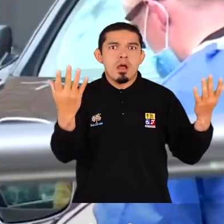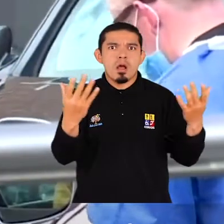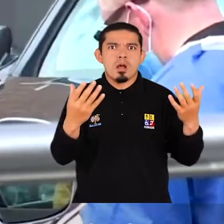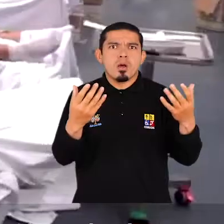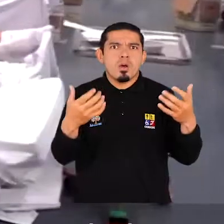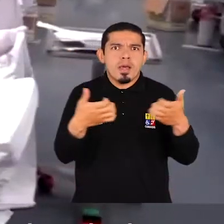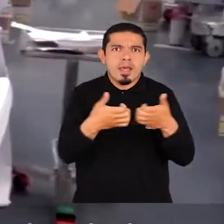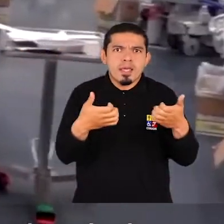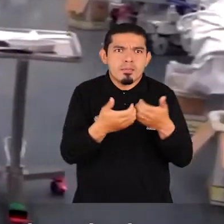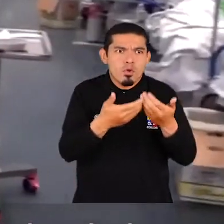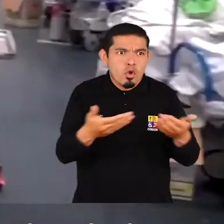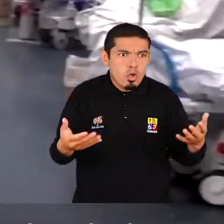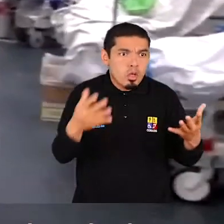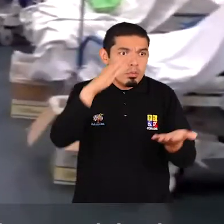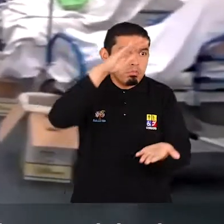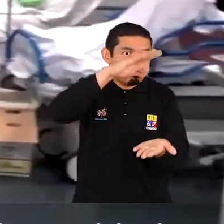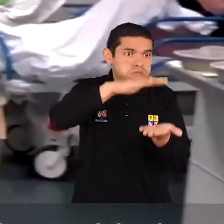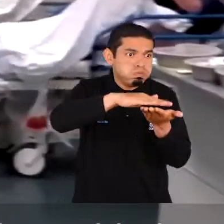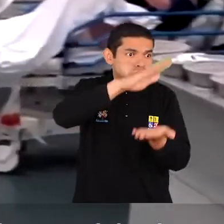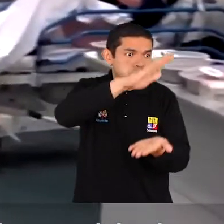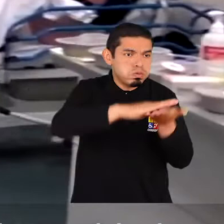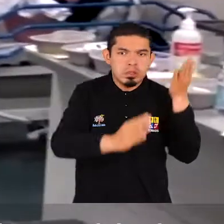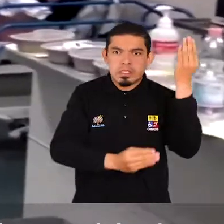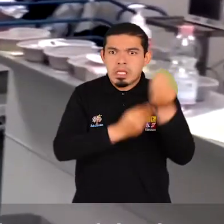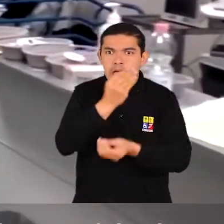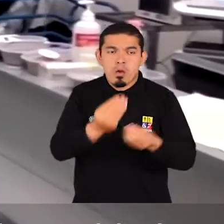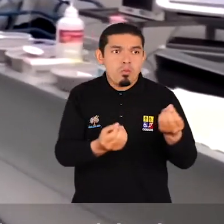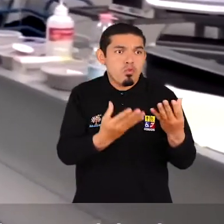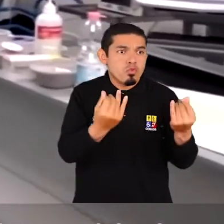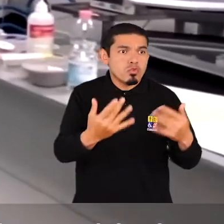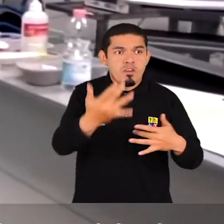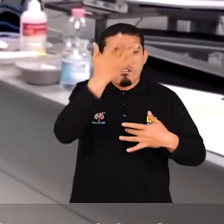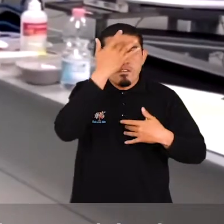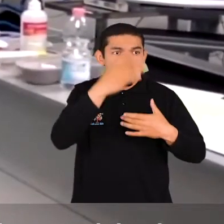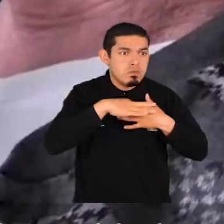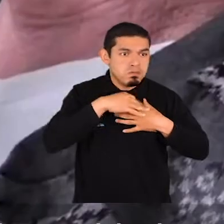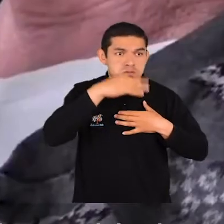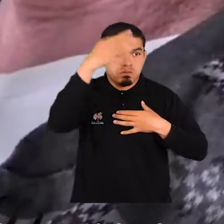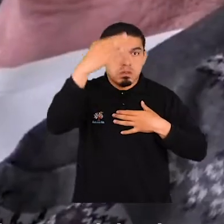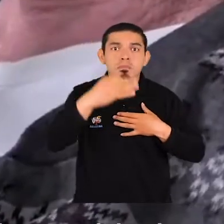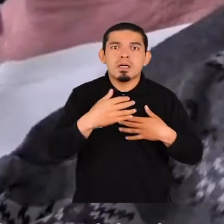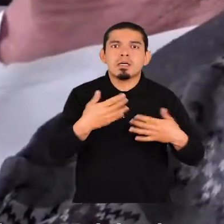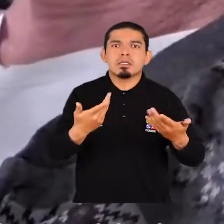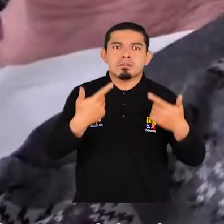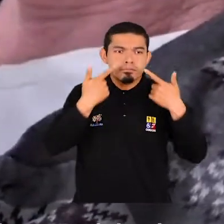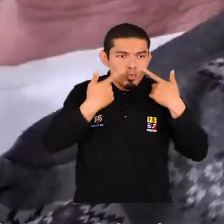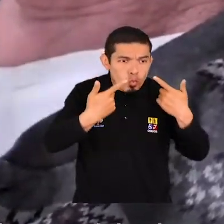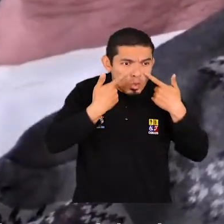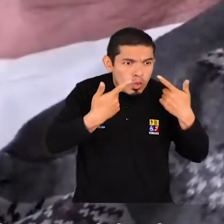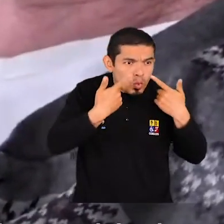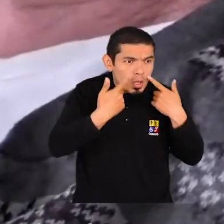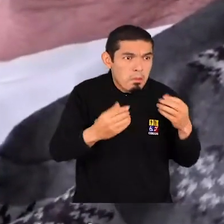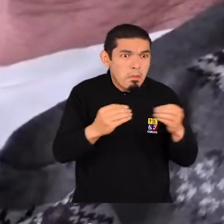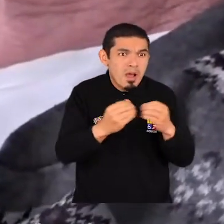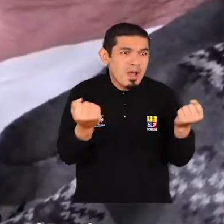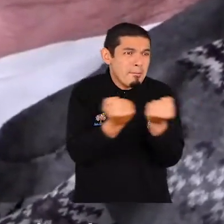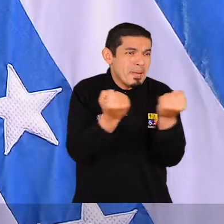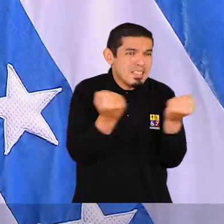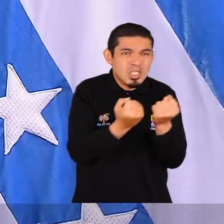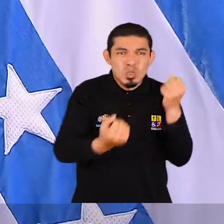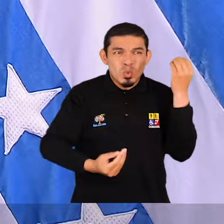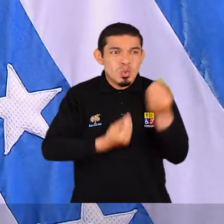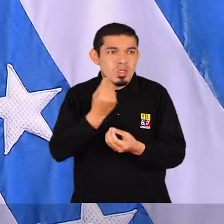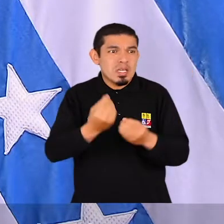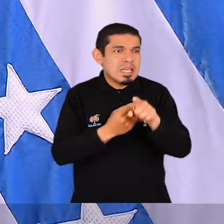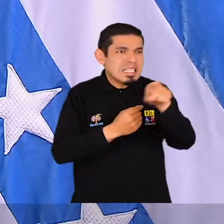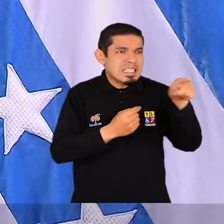son insuficientes para hacer frente a esta creciente oleada de casos y las unidades de cuidados intensivos están desbordadas, si hasta